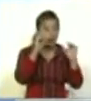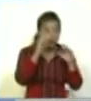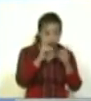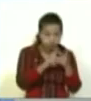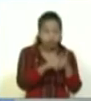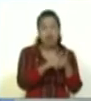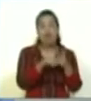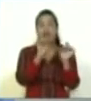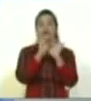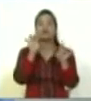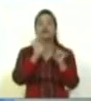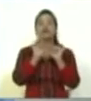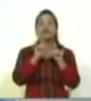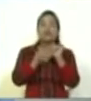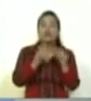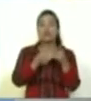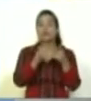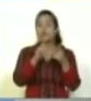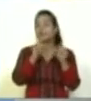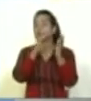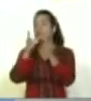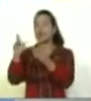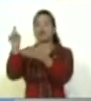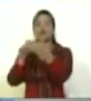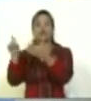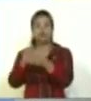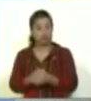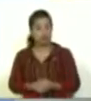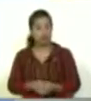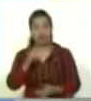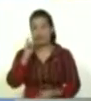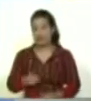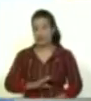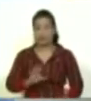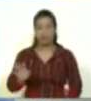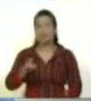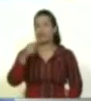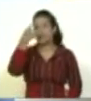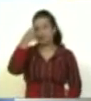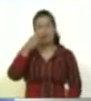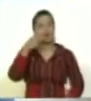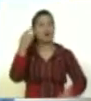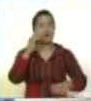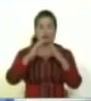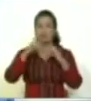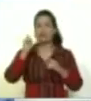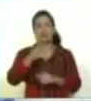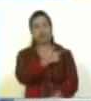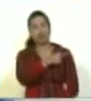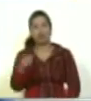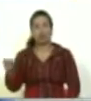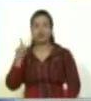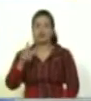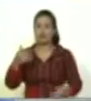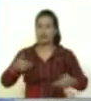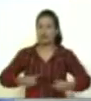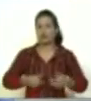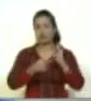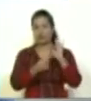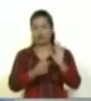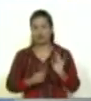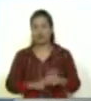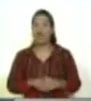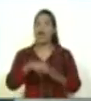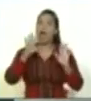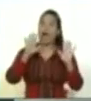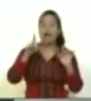En comunicación todos los espacios son importantes y la revolución tiene que cubrirlos todos. Ahora, aquí hay que hacer un esfuerzo y un salto por